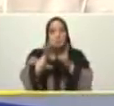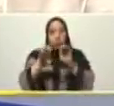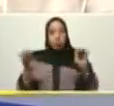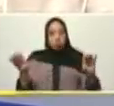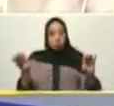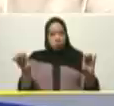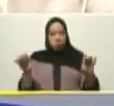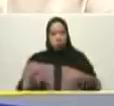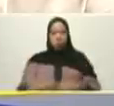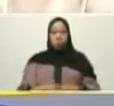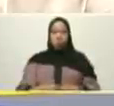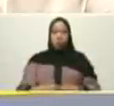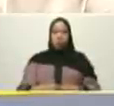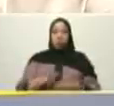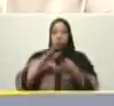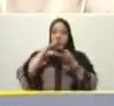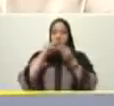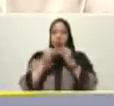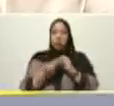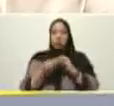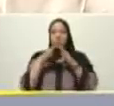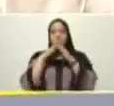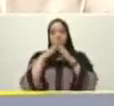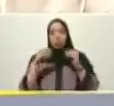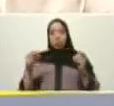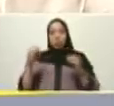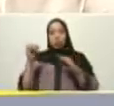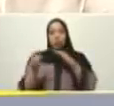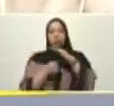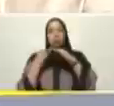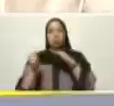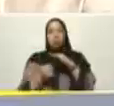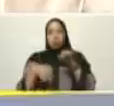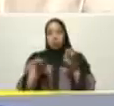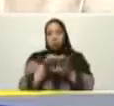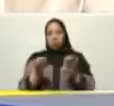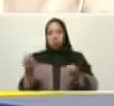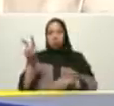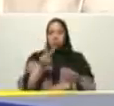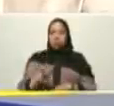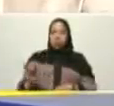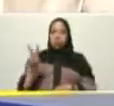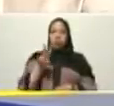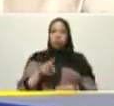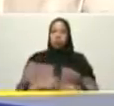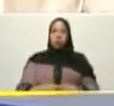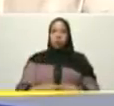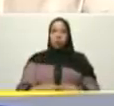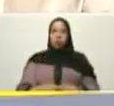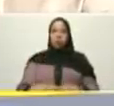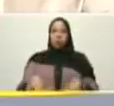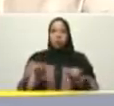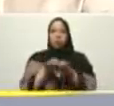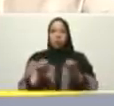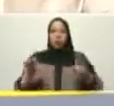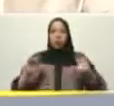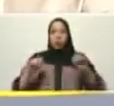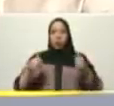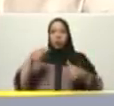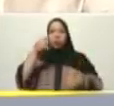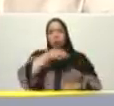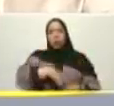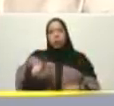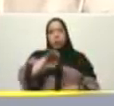y en la recuperación plena de todas las instalaciones educativas del país de educación inicial primaria